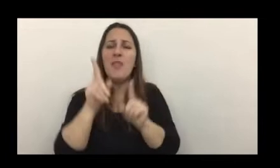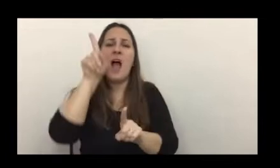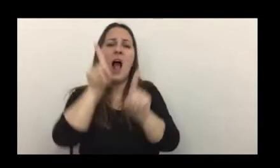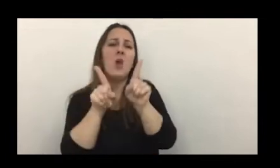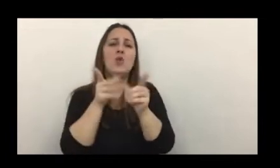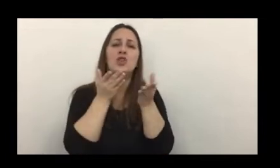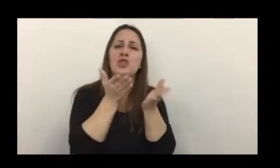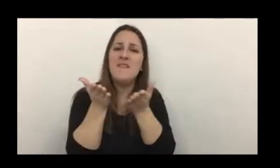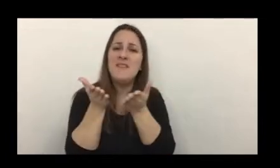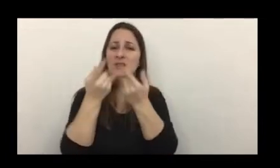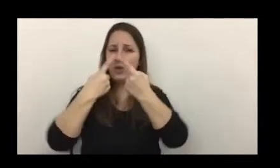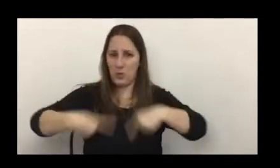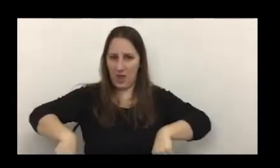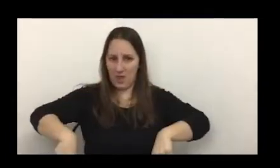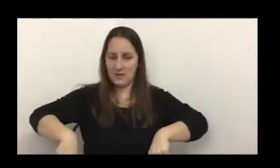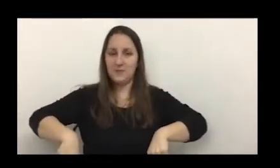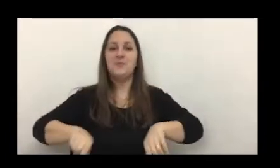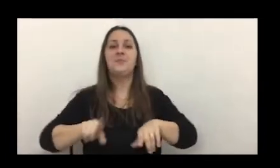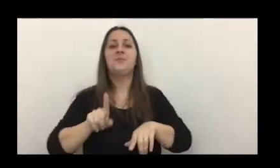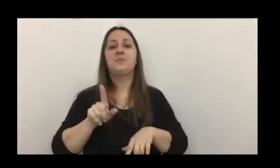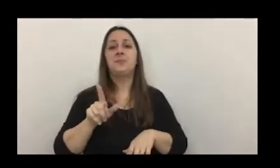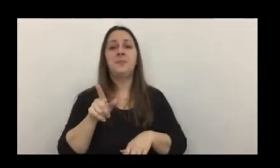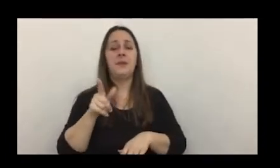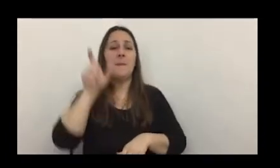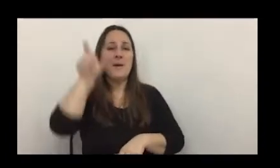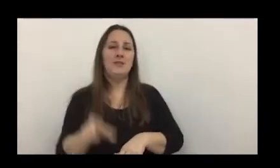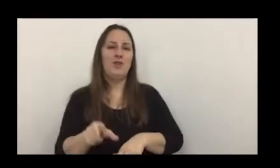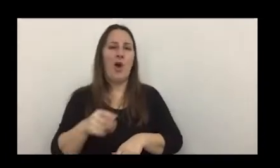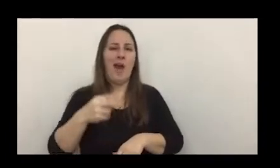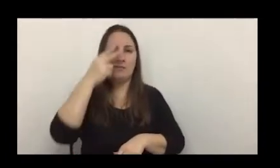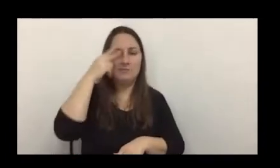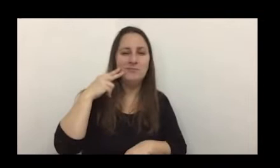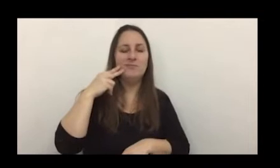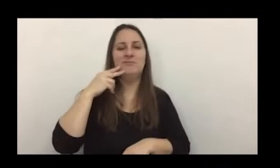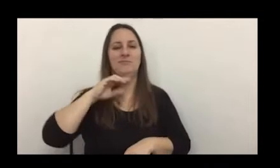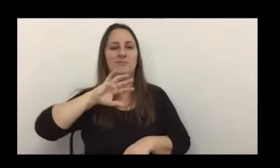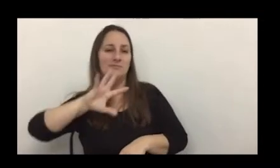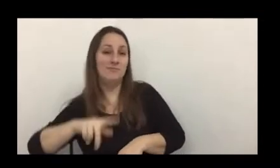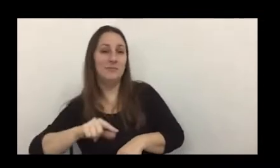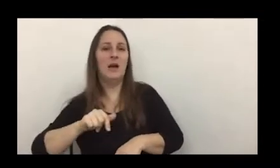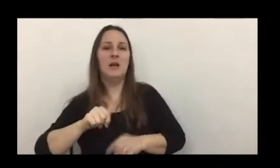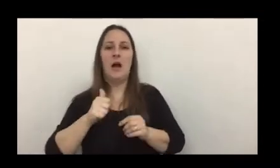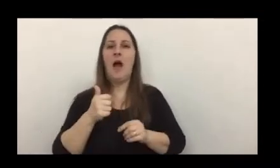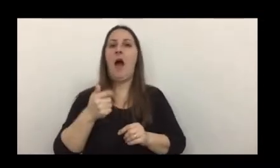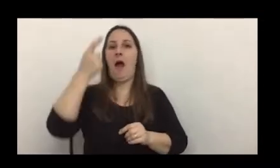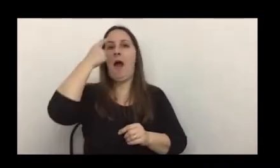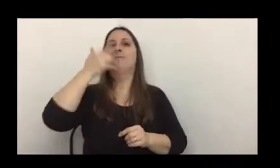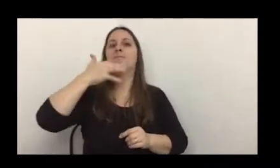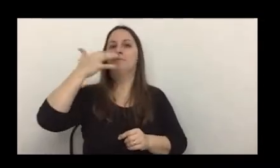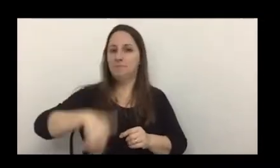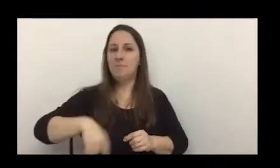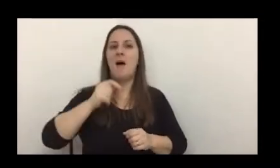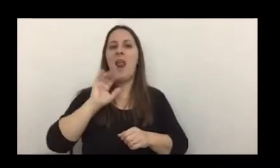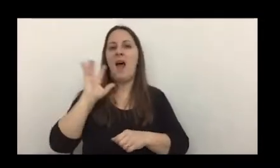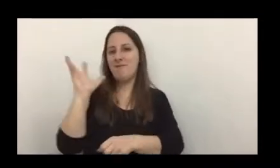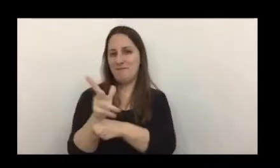servicios, y los criminales se han percatado de esto para cometer diversos tipos de